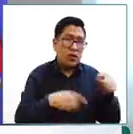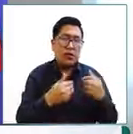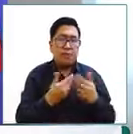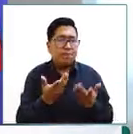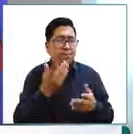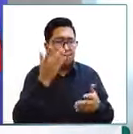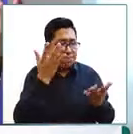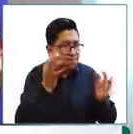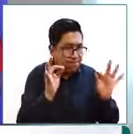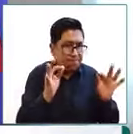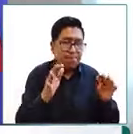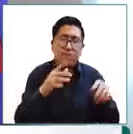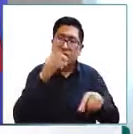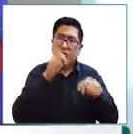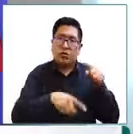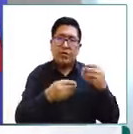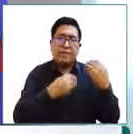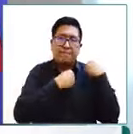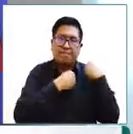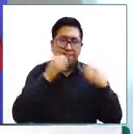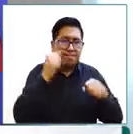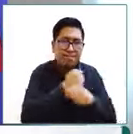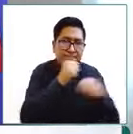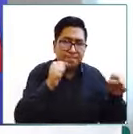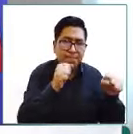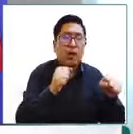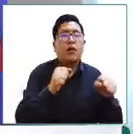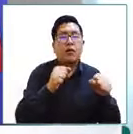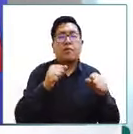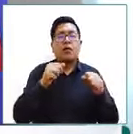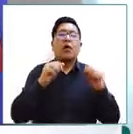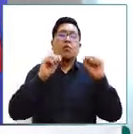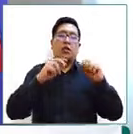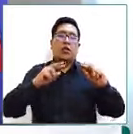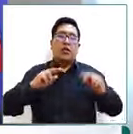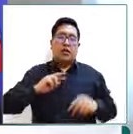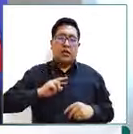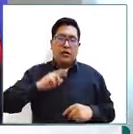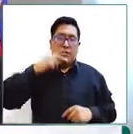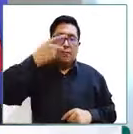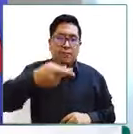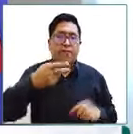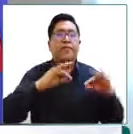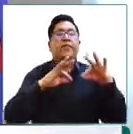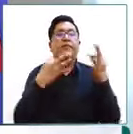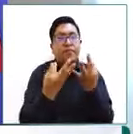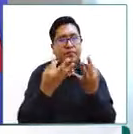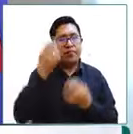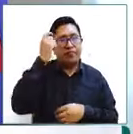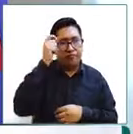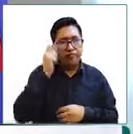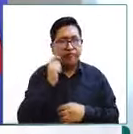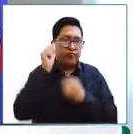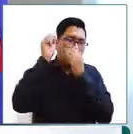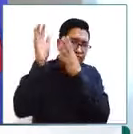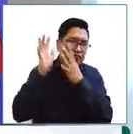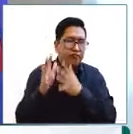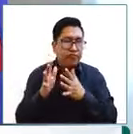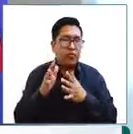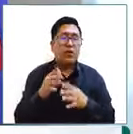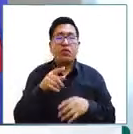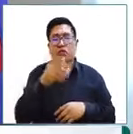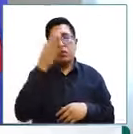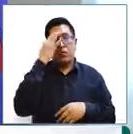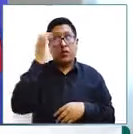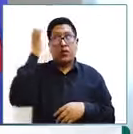sus hijos por los distintos factores que se puedan evidenciar en ellos a pesar del apoyo que tiene que brindarle el propio Estado para